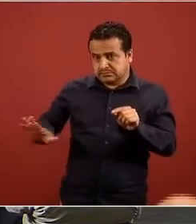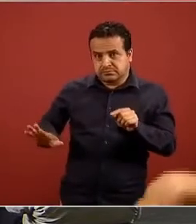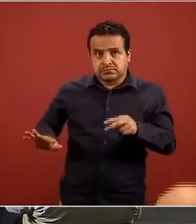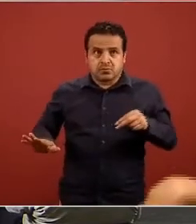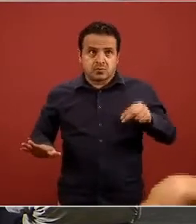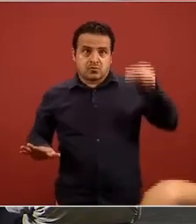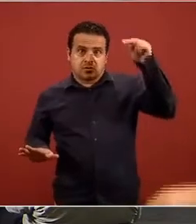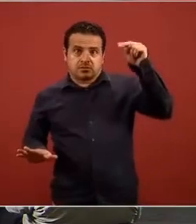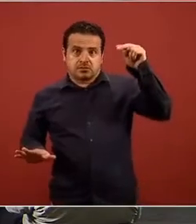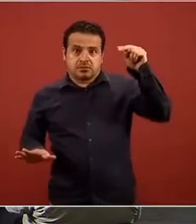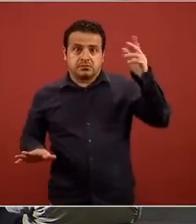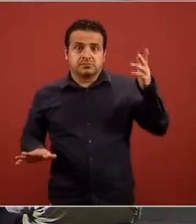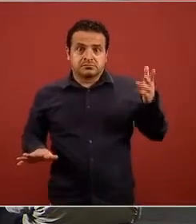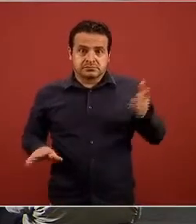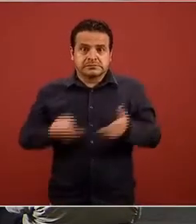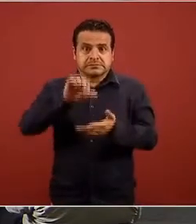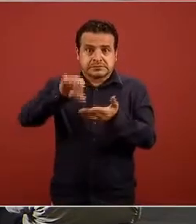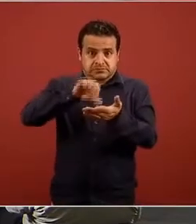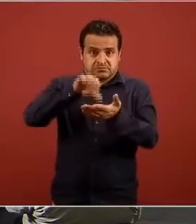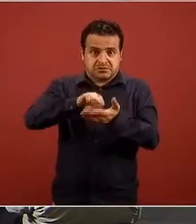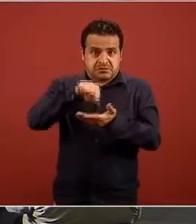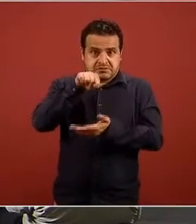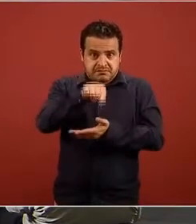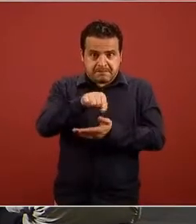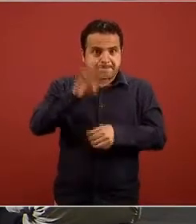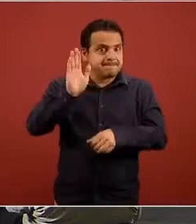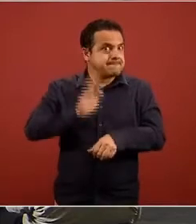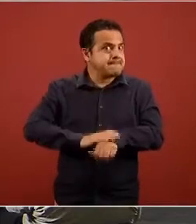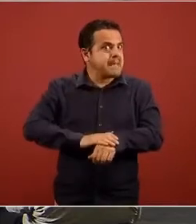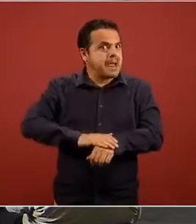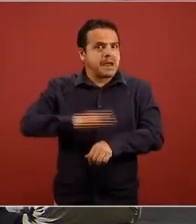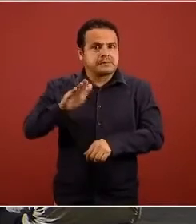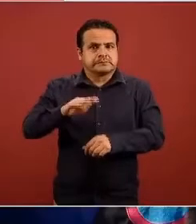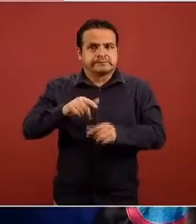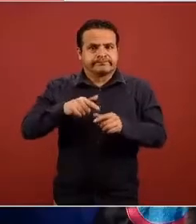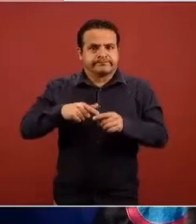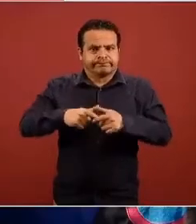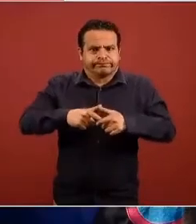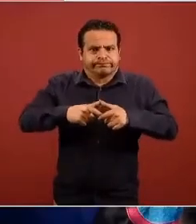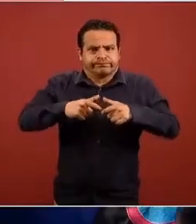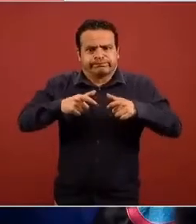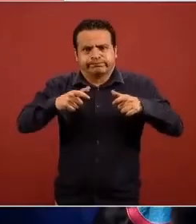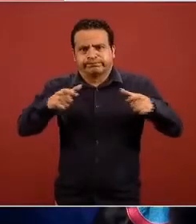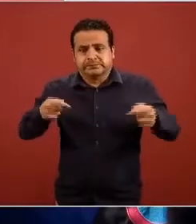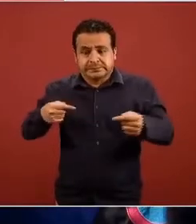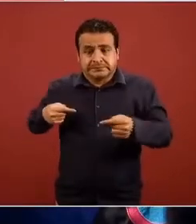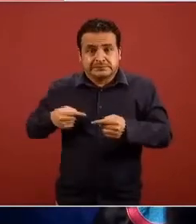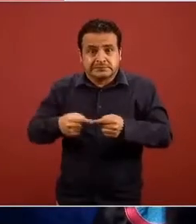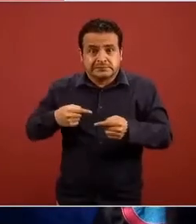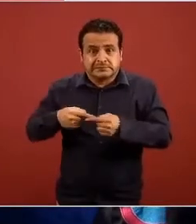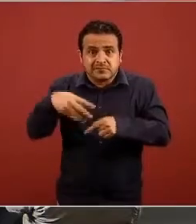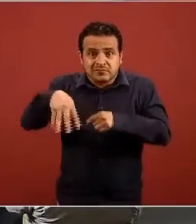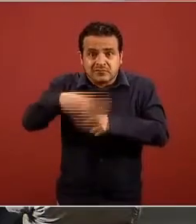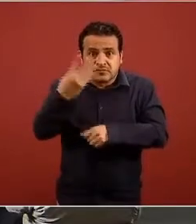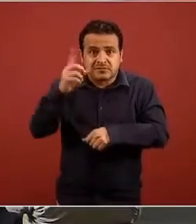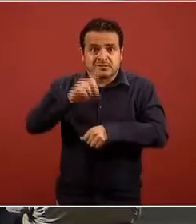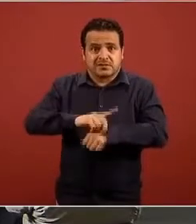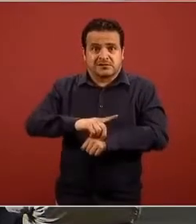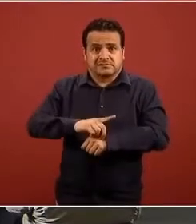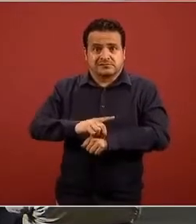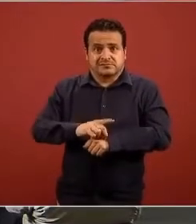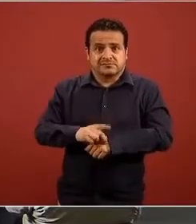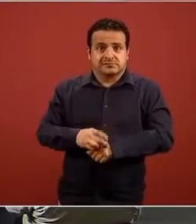centro que son los que principalmente están teniendo las mayores cargas y sobre todo de la epidemia activa seguimos por favor con la siguiente